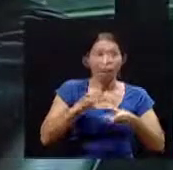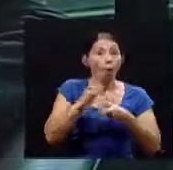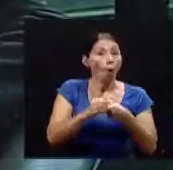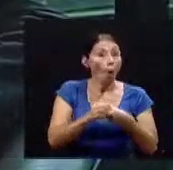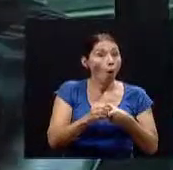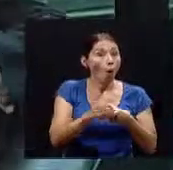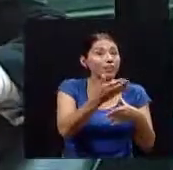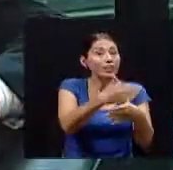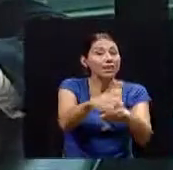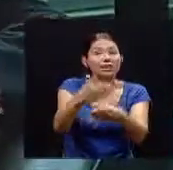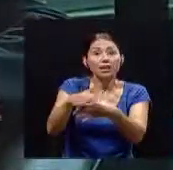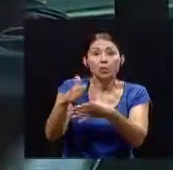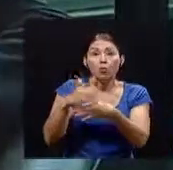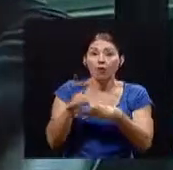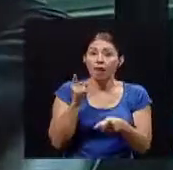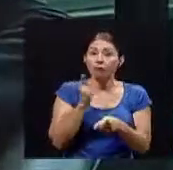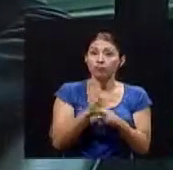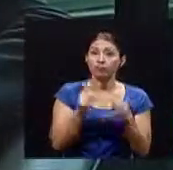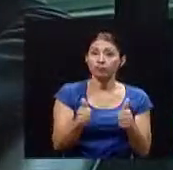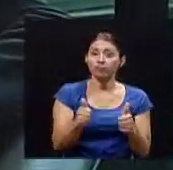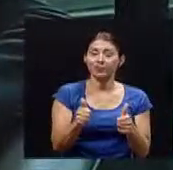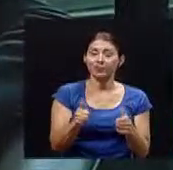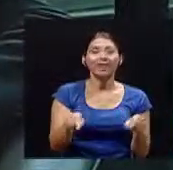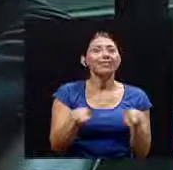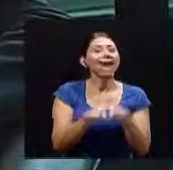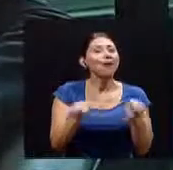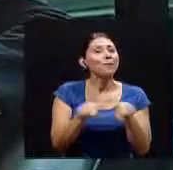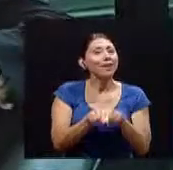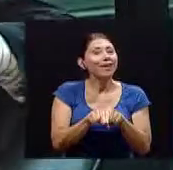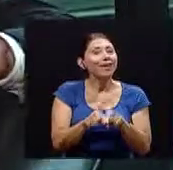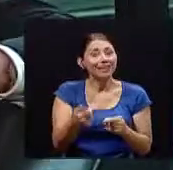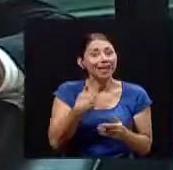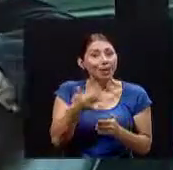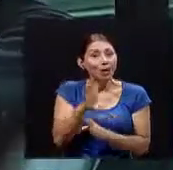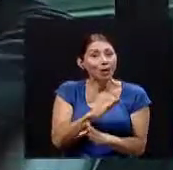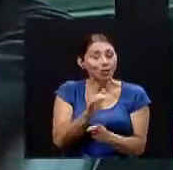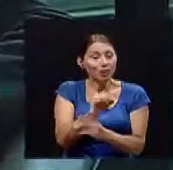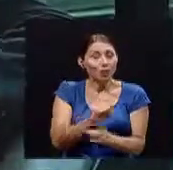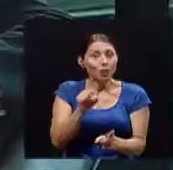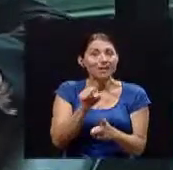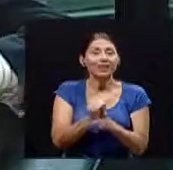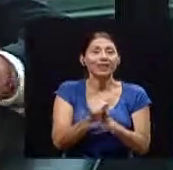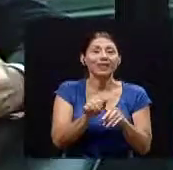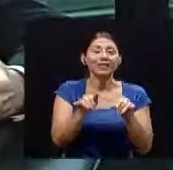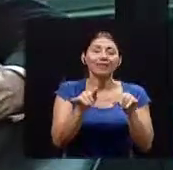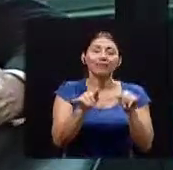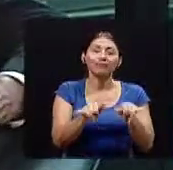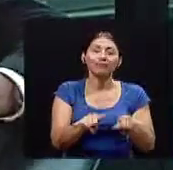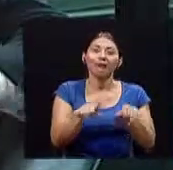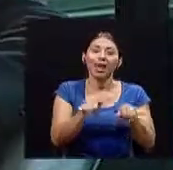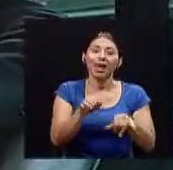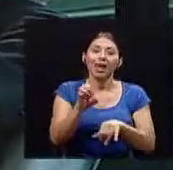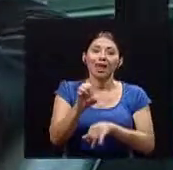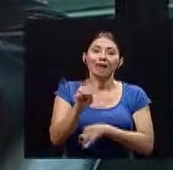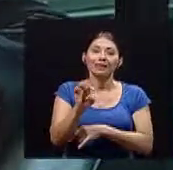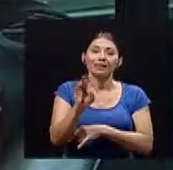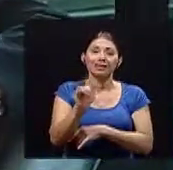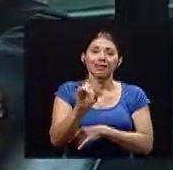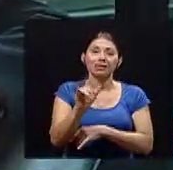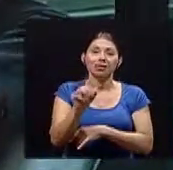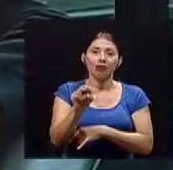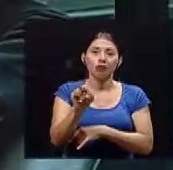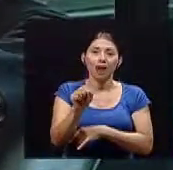geográfico y también tenemos aspectos de estacionalidad podemos tener periodos de lluvia